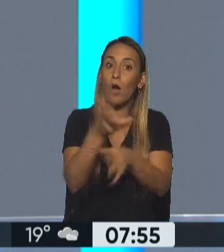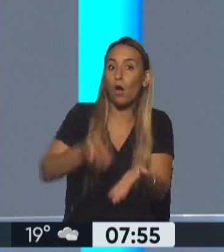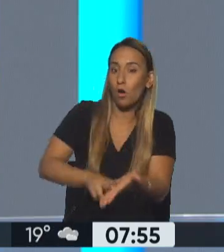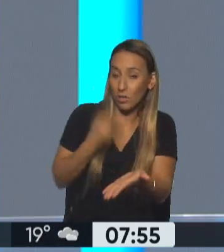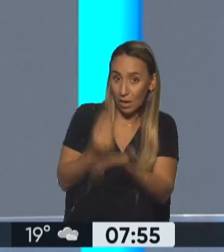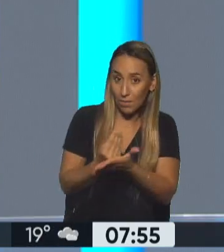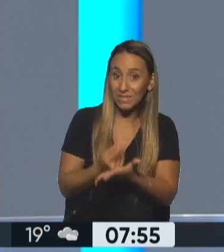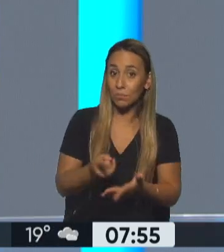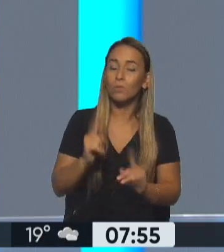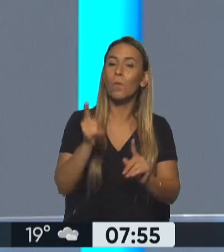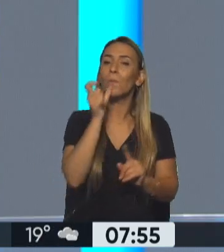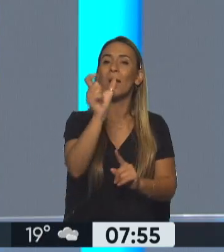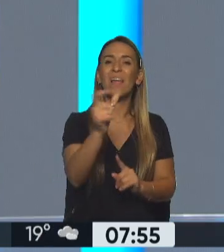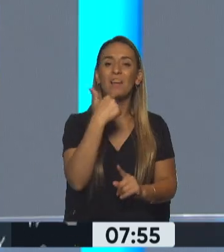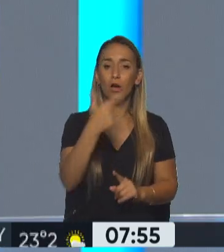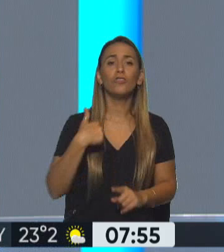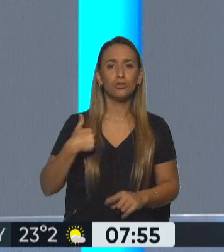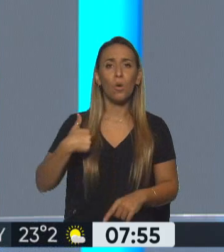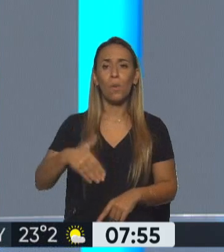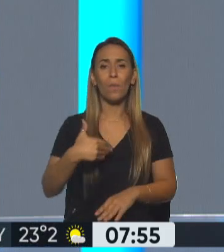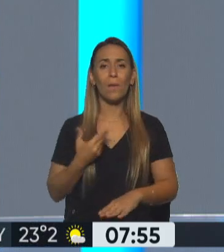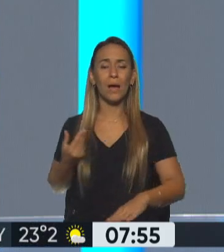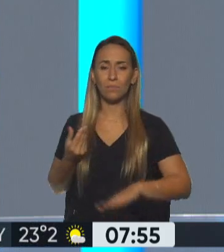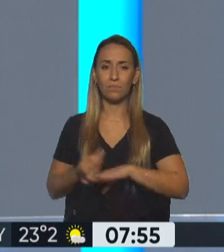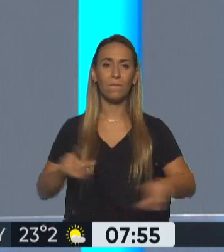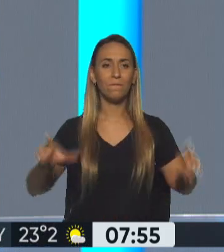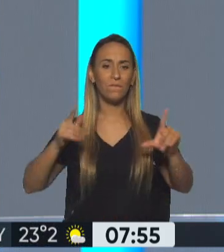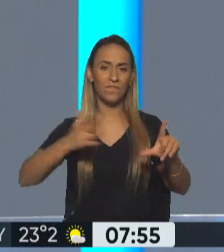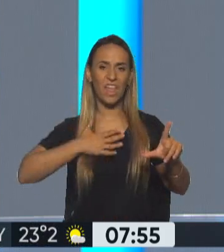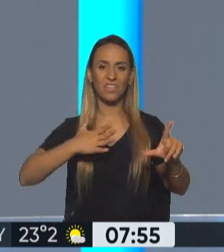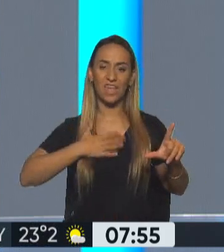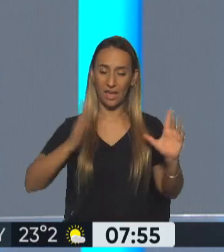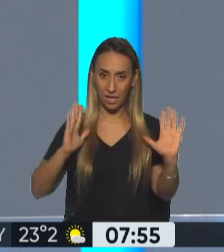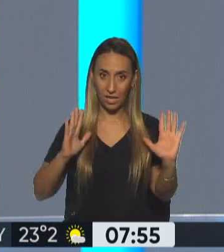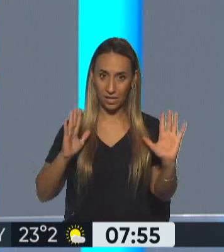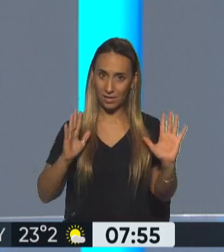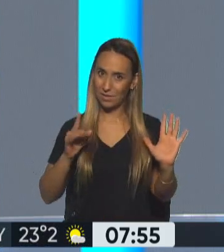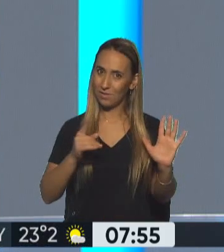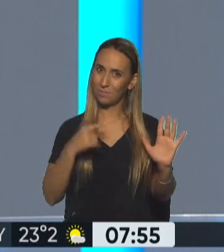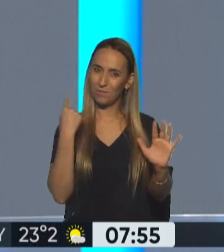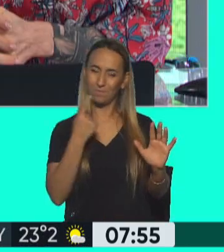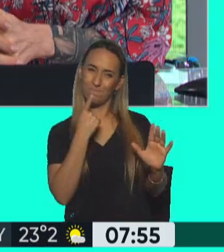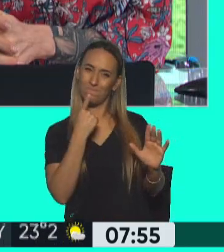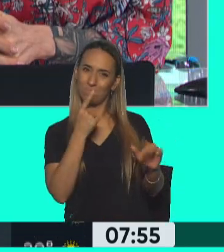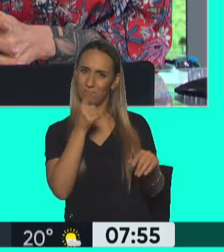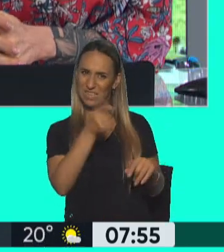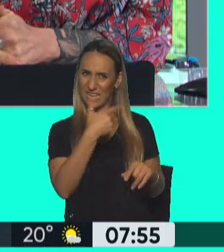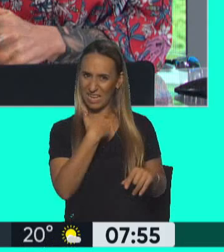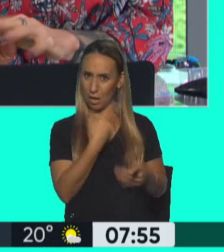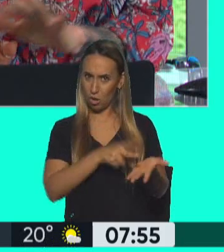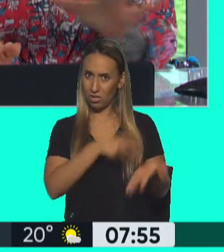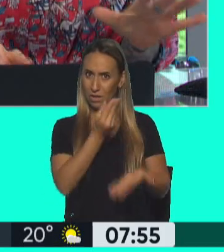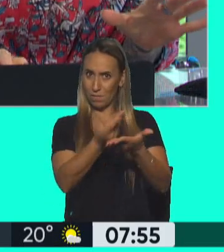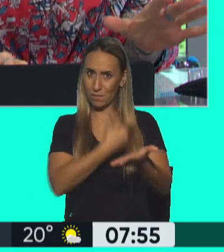voy a estar al frente, muchos interpretaron con la posibilidad de que se reeditara el intento reeleccionista de Alberto